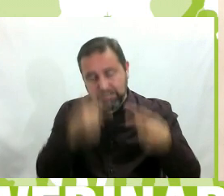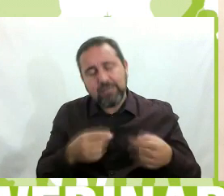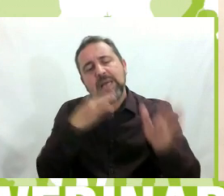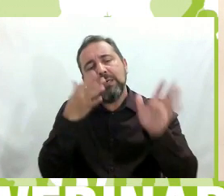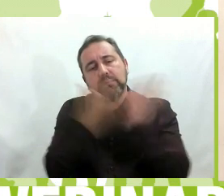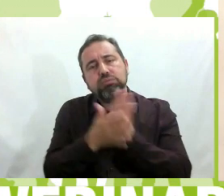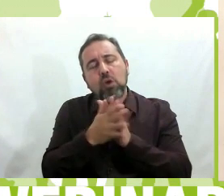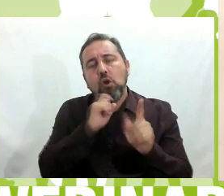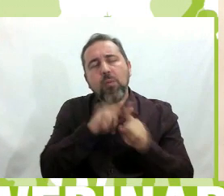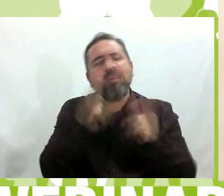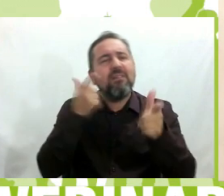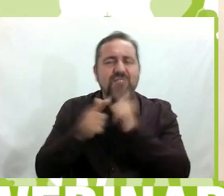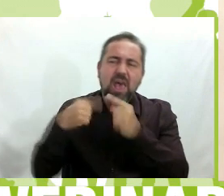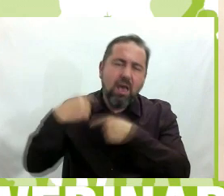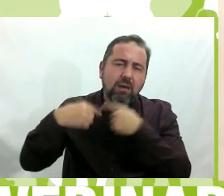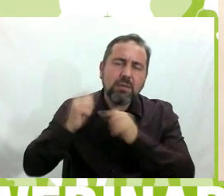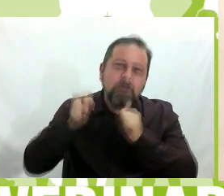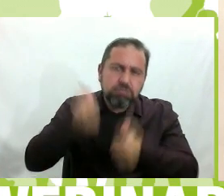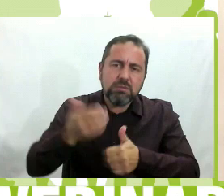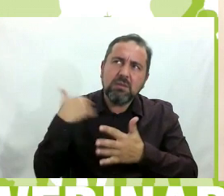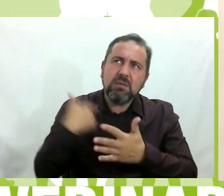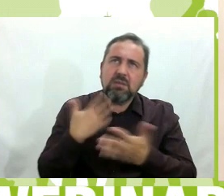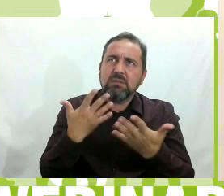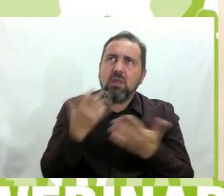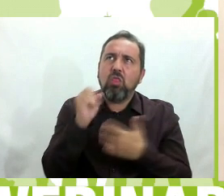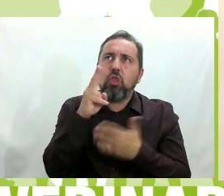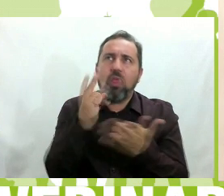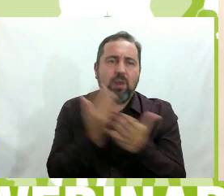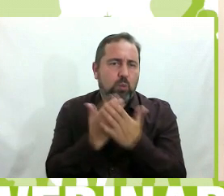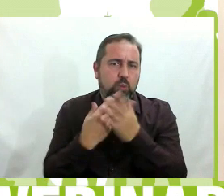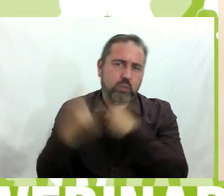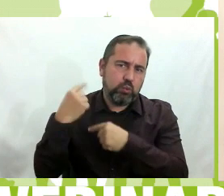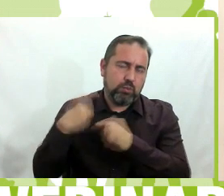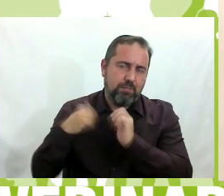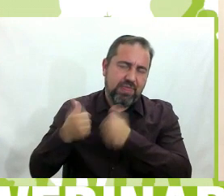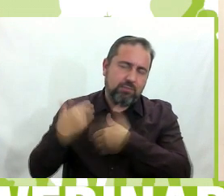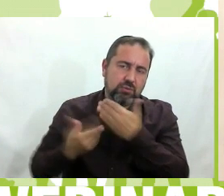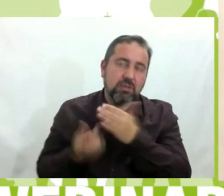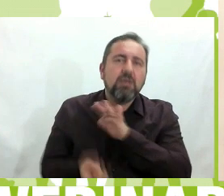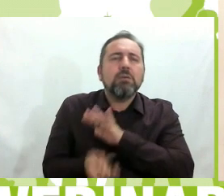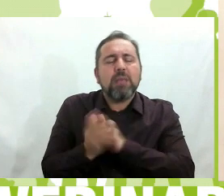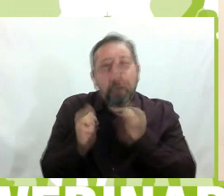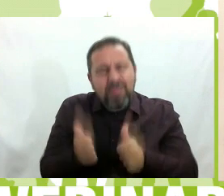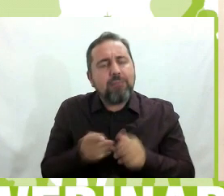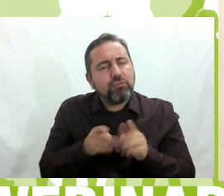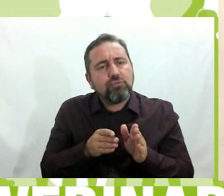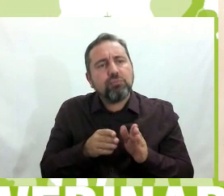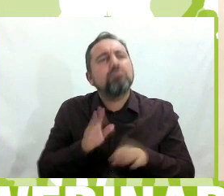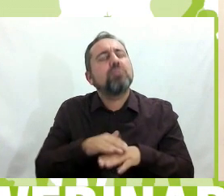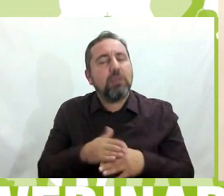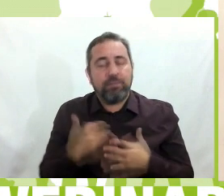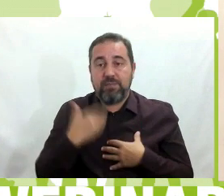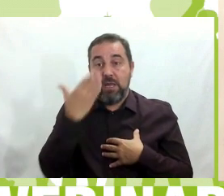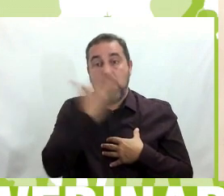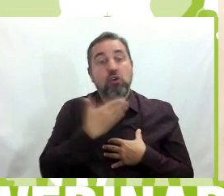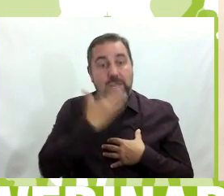el viaje o la trayectoria que emprendimos hace unos doce cursos. ¿Y por qué emprendimos esta trayectoria? Mirad, el Colegio San Pedro